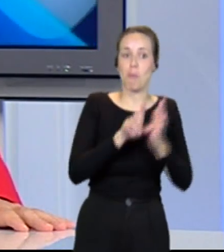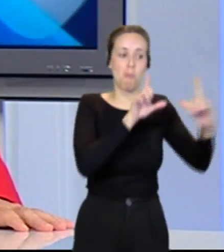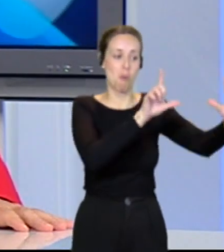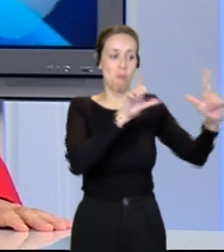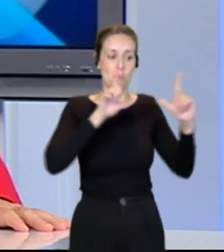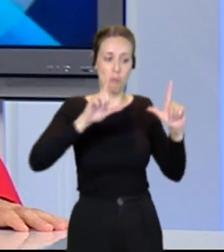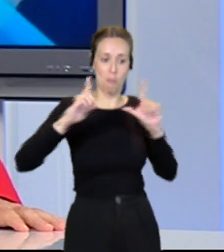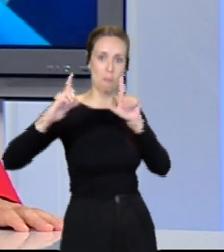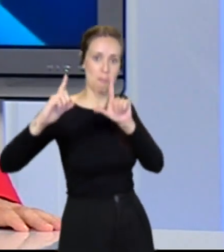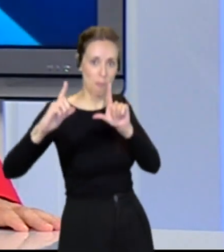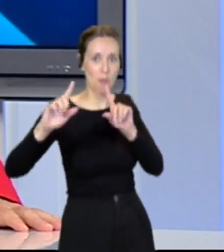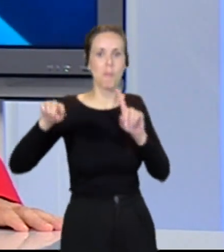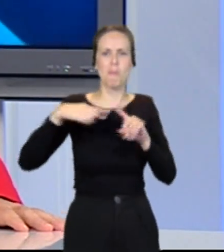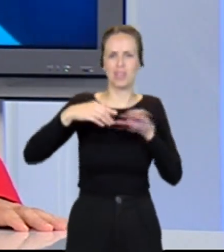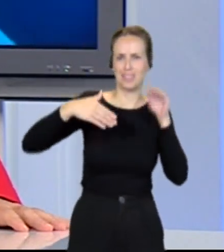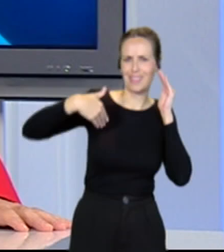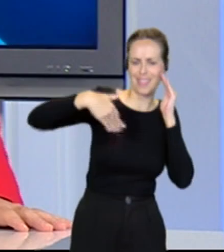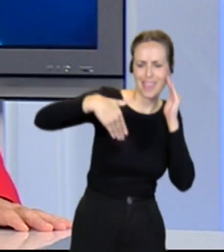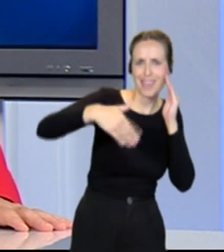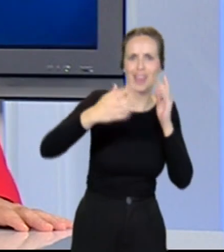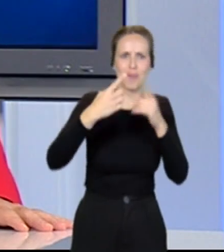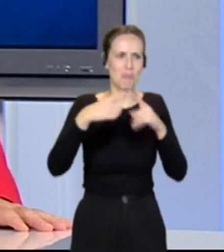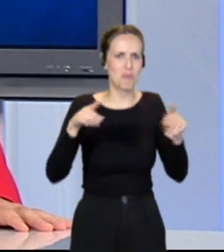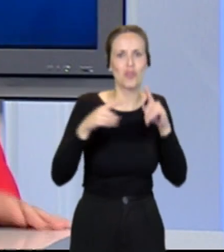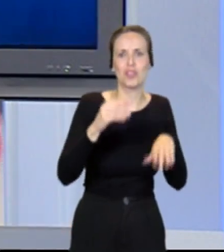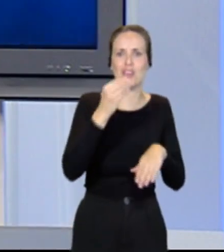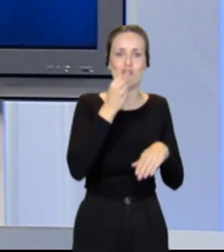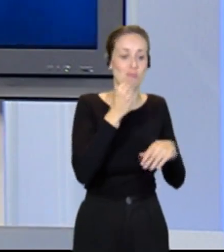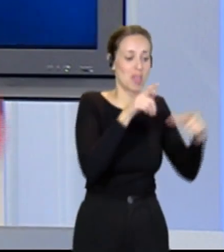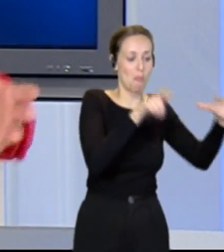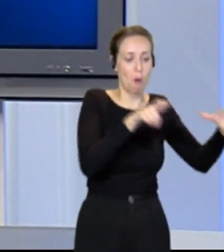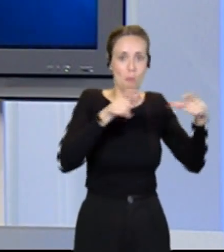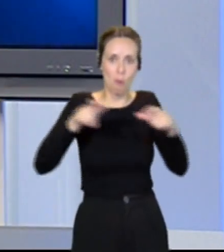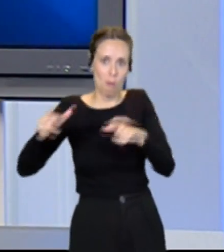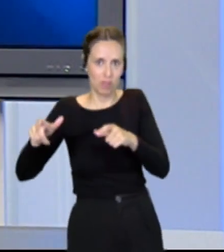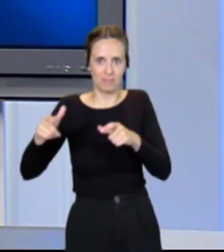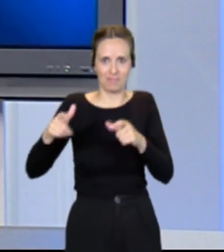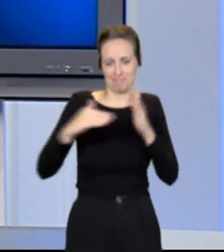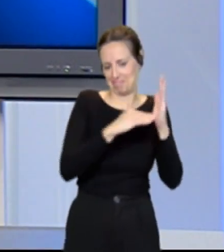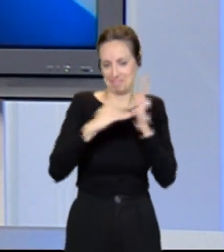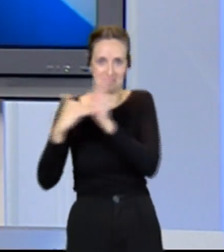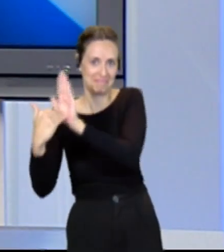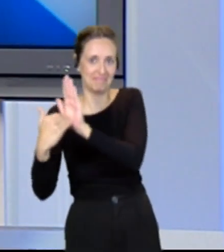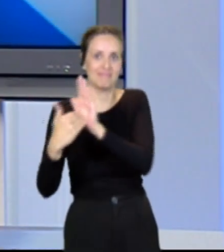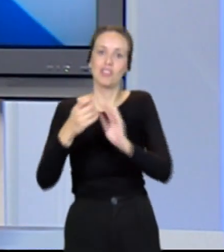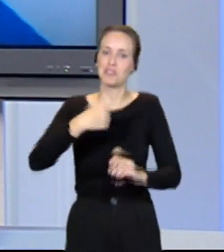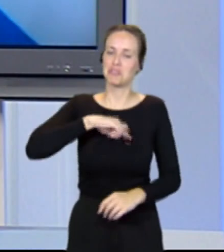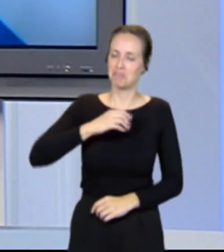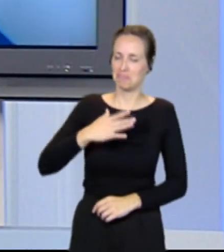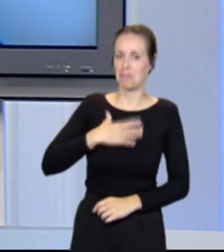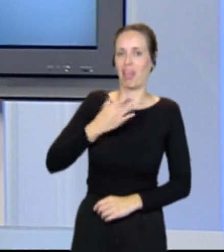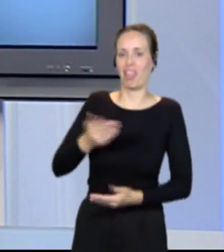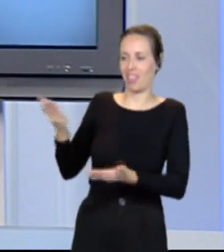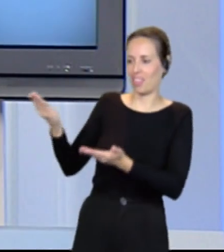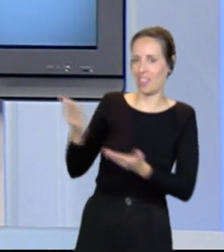pantallas, con DJ, con música, con puestos de comida, vamos a ofrecer la posibilidad que la ciudadanía venga a disfrutar de ese